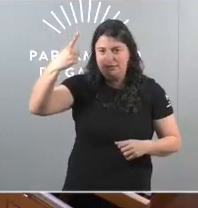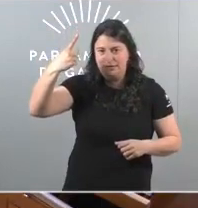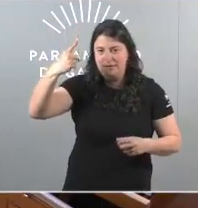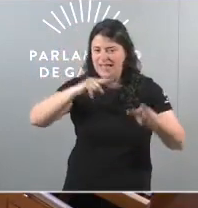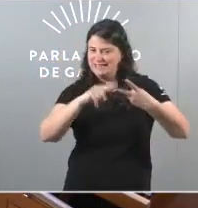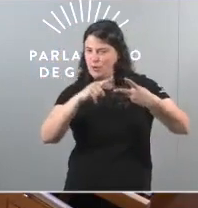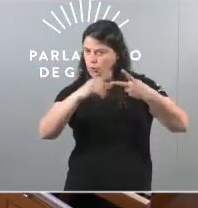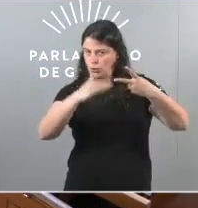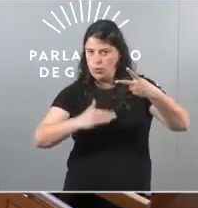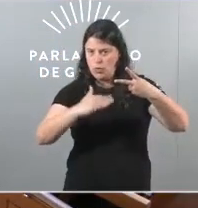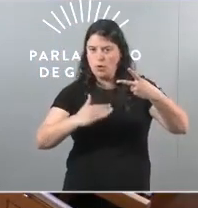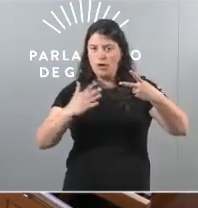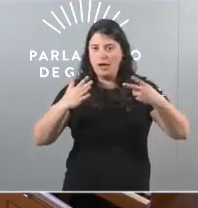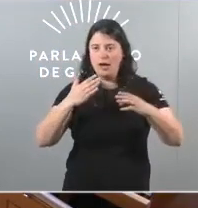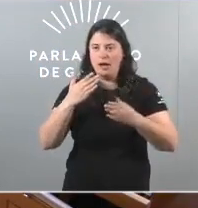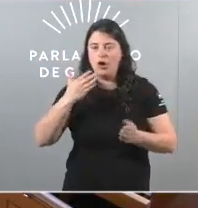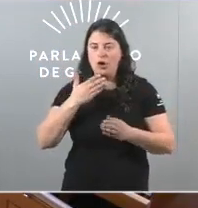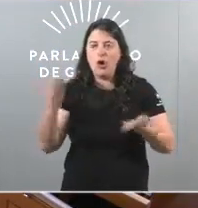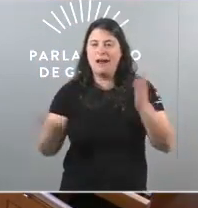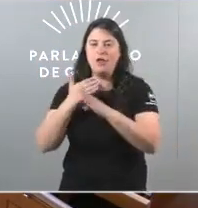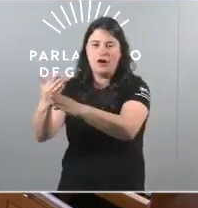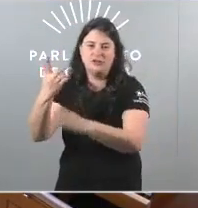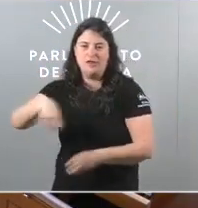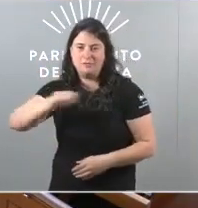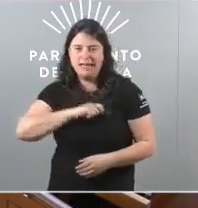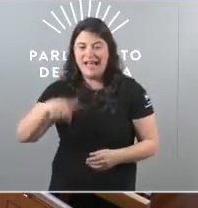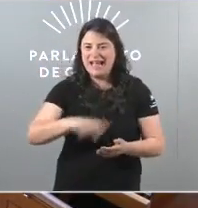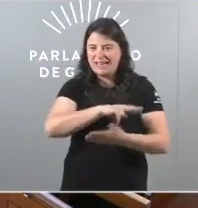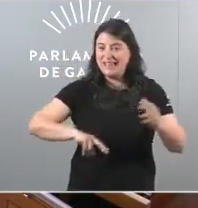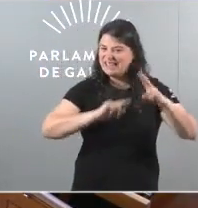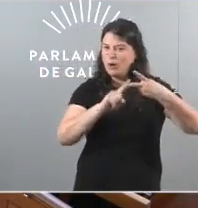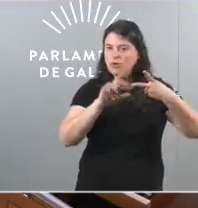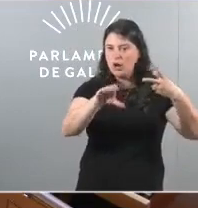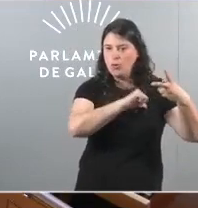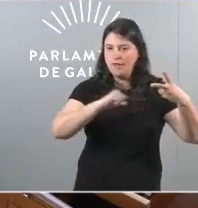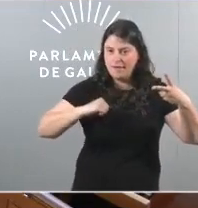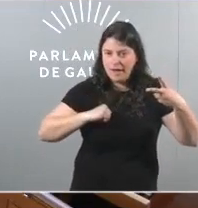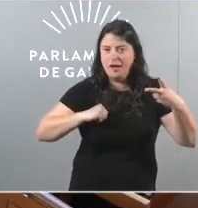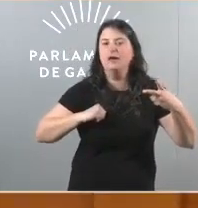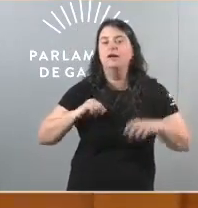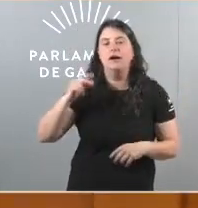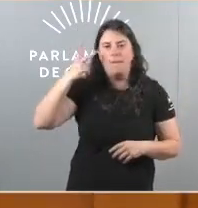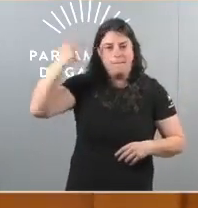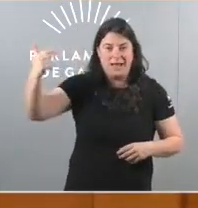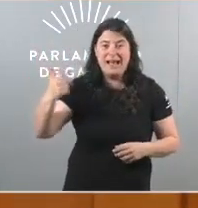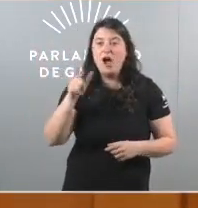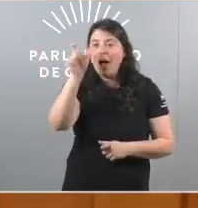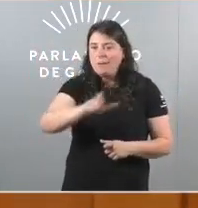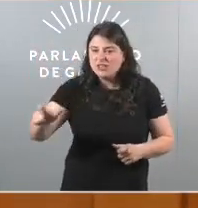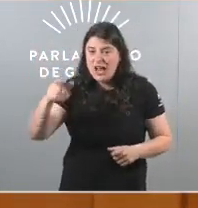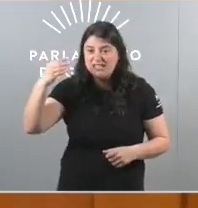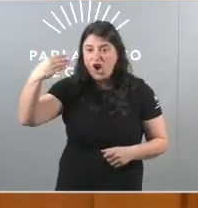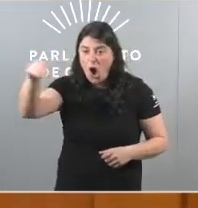máis alta de todo o Estado e a segunda a segunda causa de morte entre a xente nova